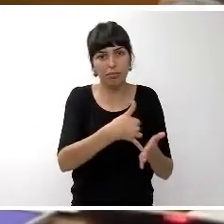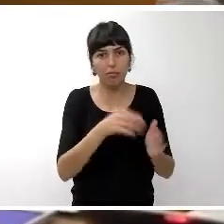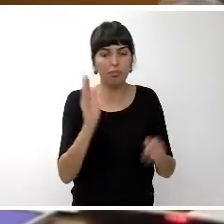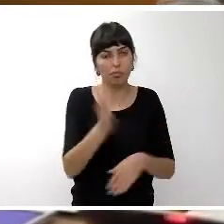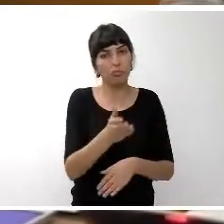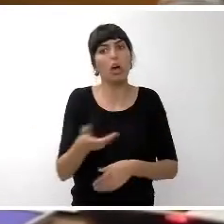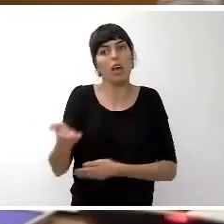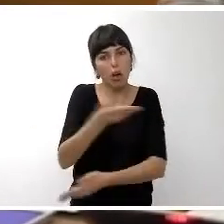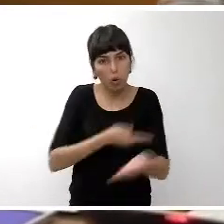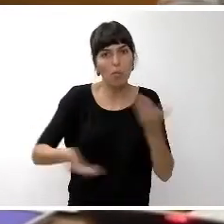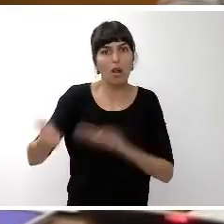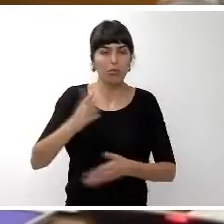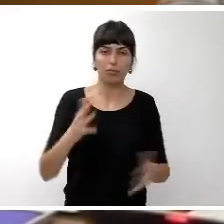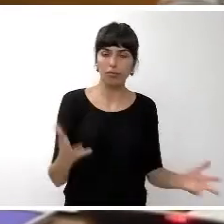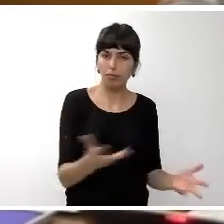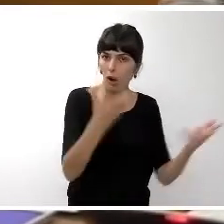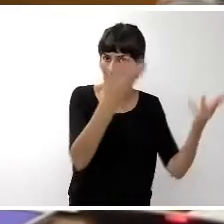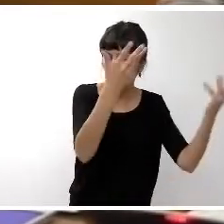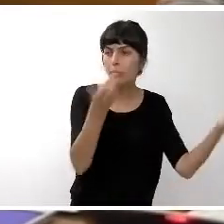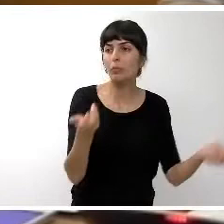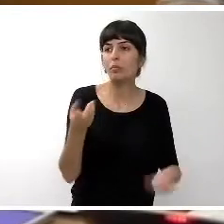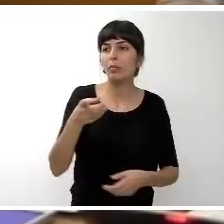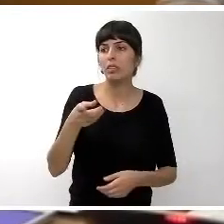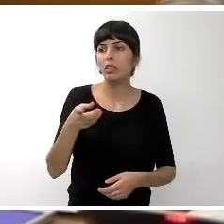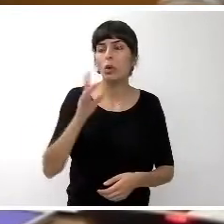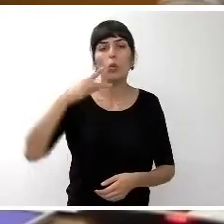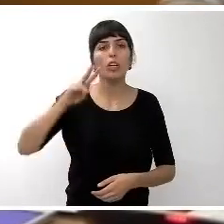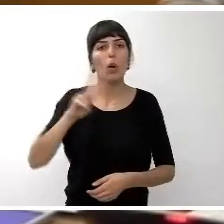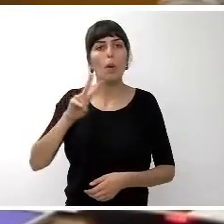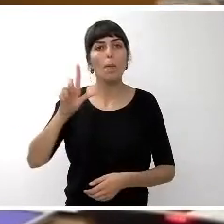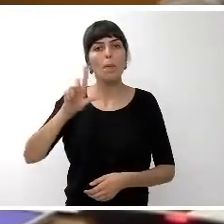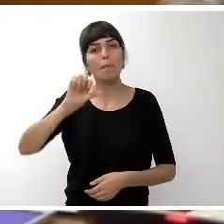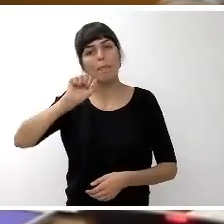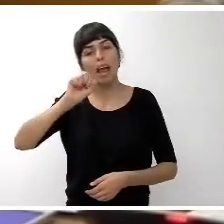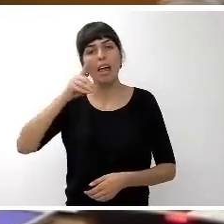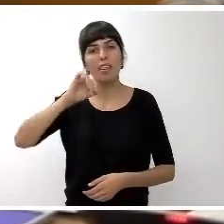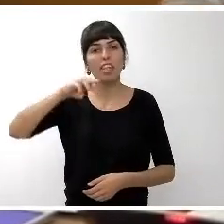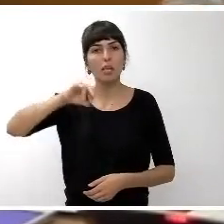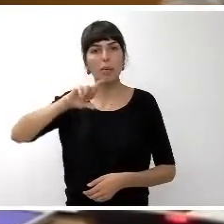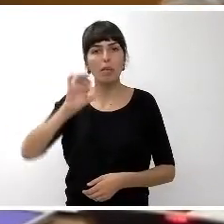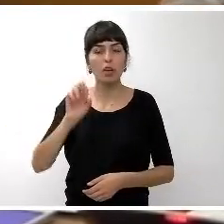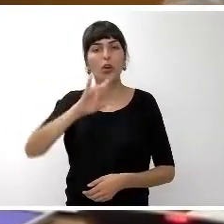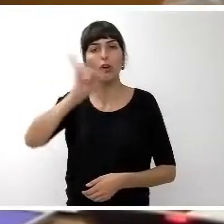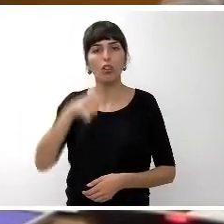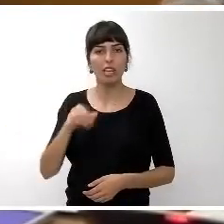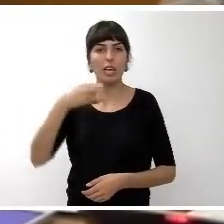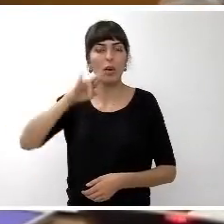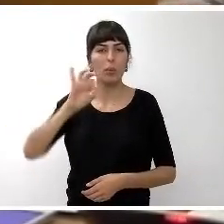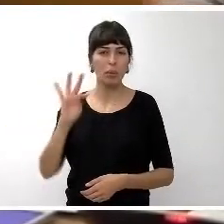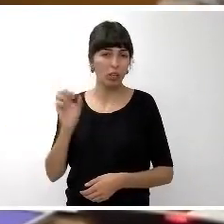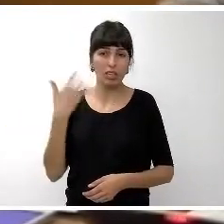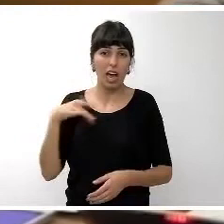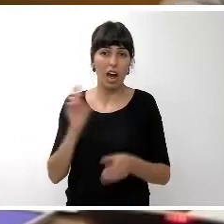ya no forma parte del pleno cabildo de señor vladimir rodríguez brito que fue de las políticas de repoblación forestal